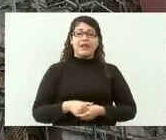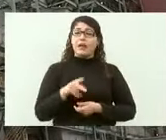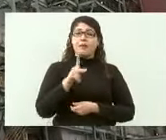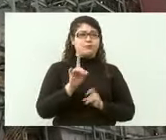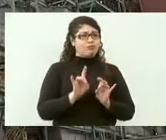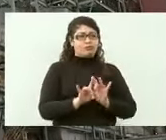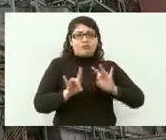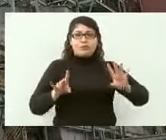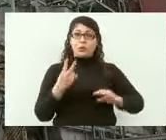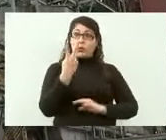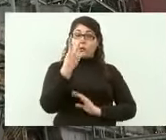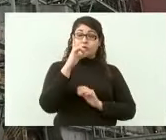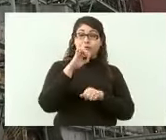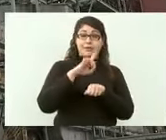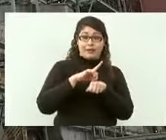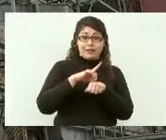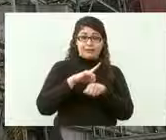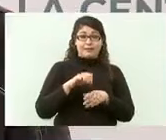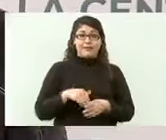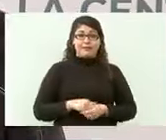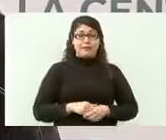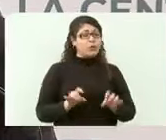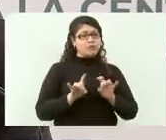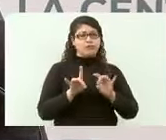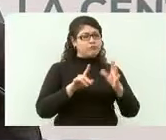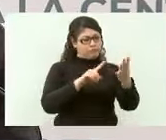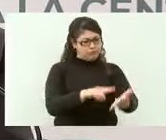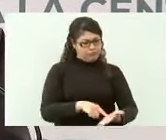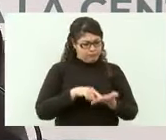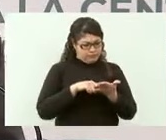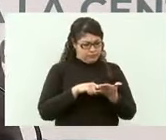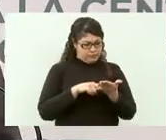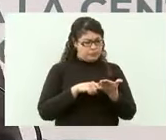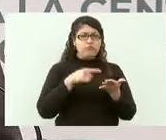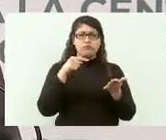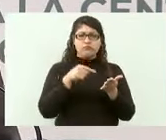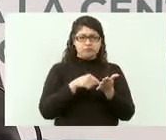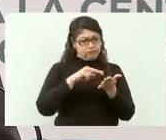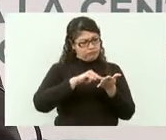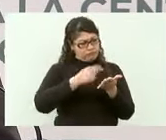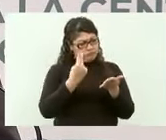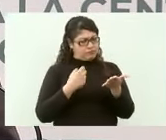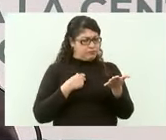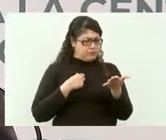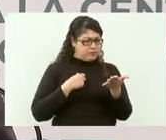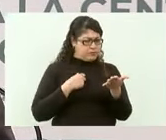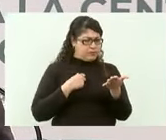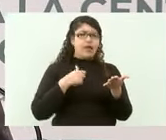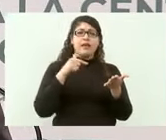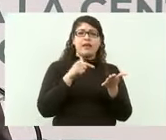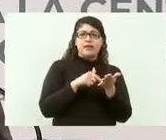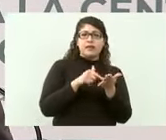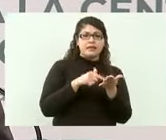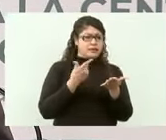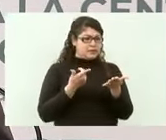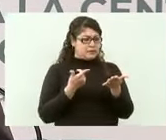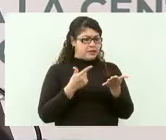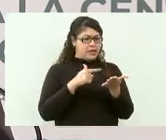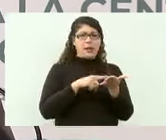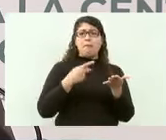apareció un documento firmado por legisladores de Estados Unidos